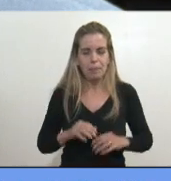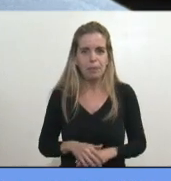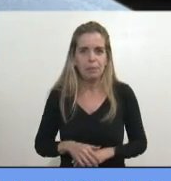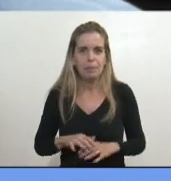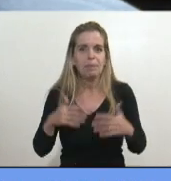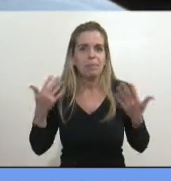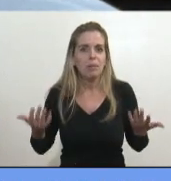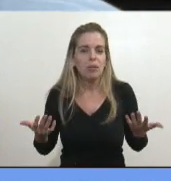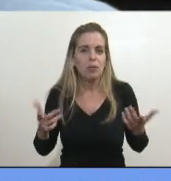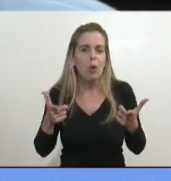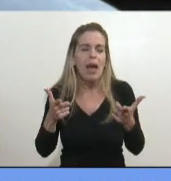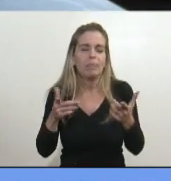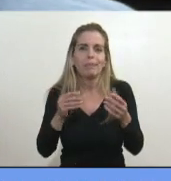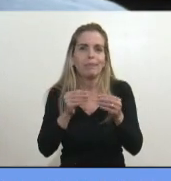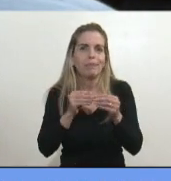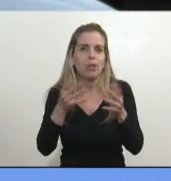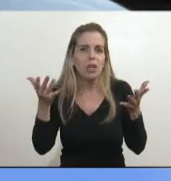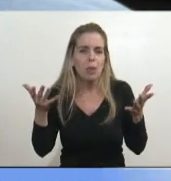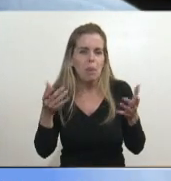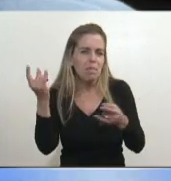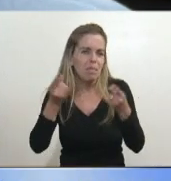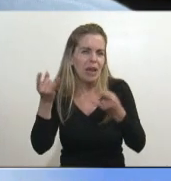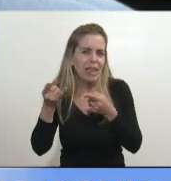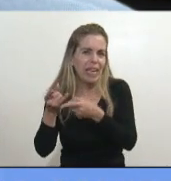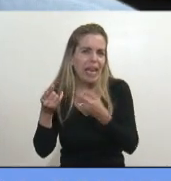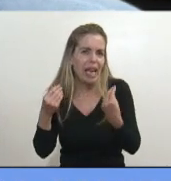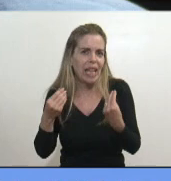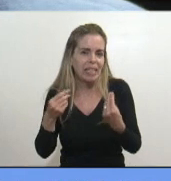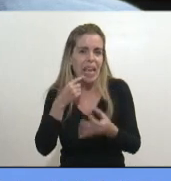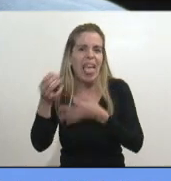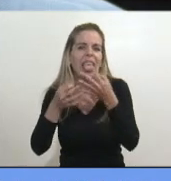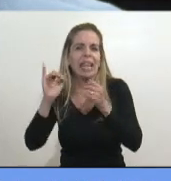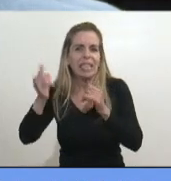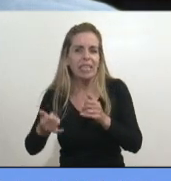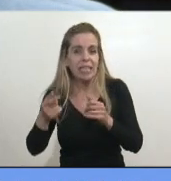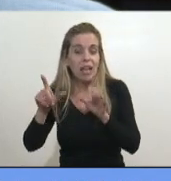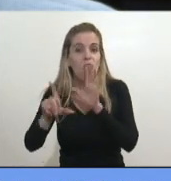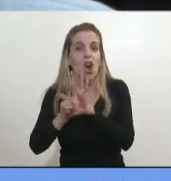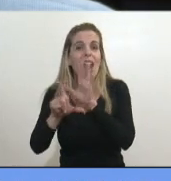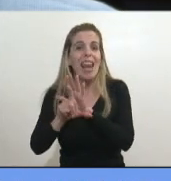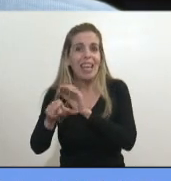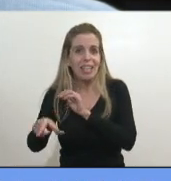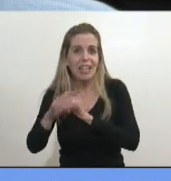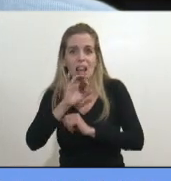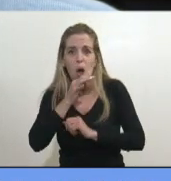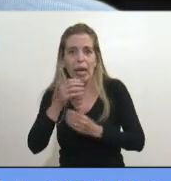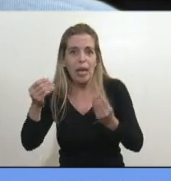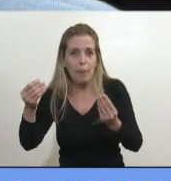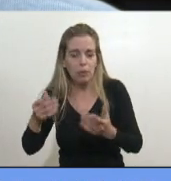por eso no hay razón que valga, mentira todo eso, que van a, que van a dar diálogo, fíjense lo que hicieron con la ley ovina, ¿verdad?